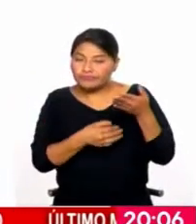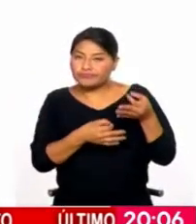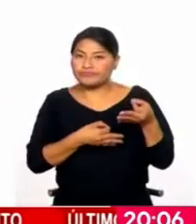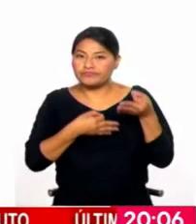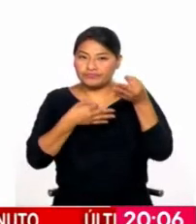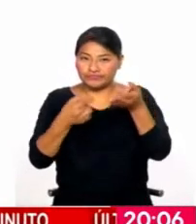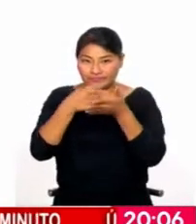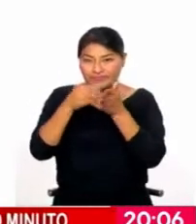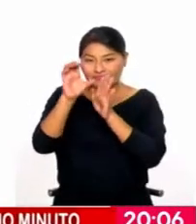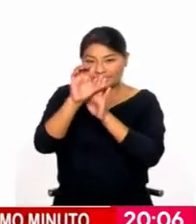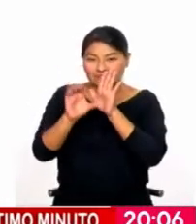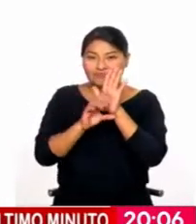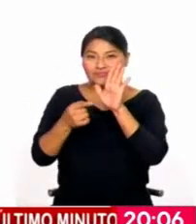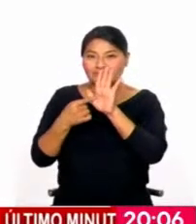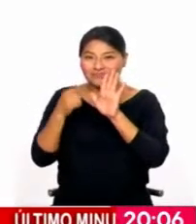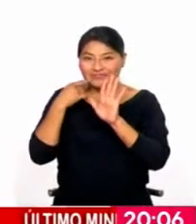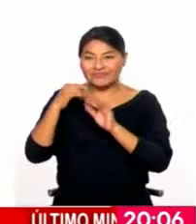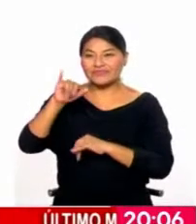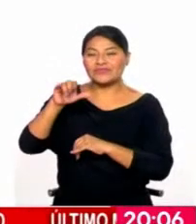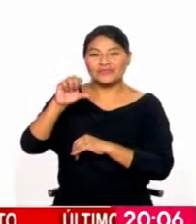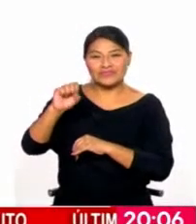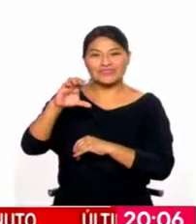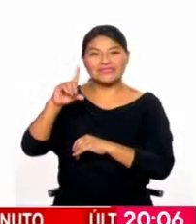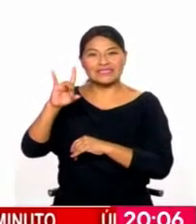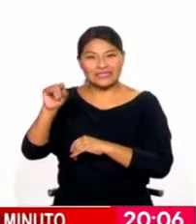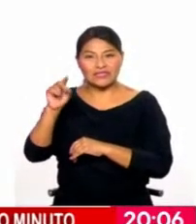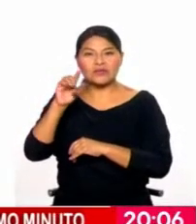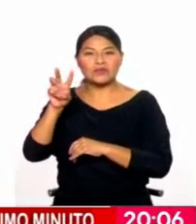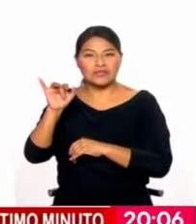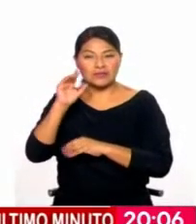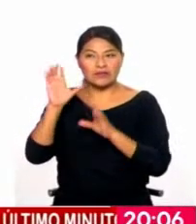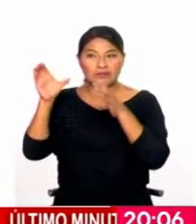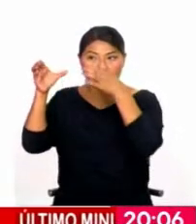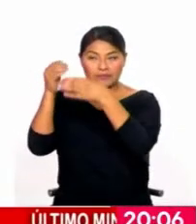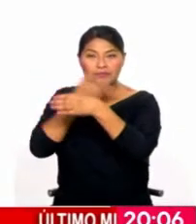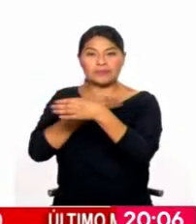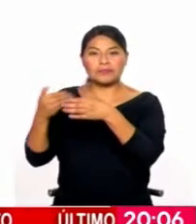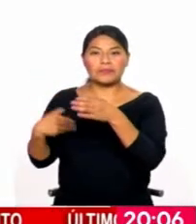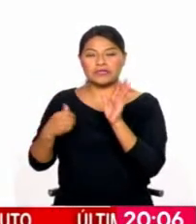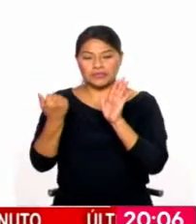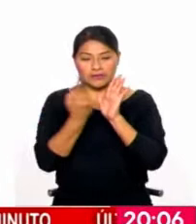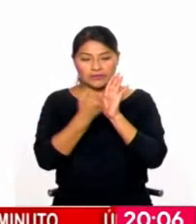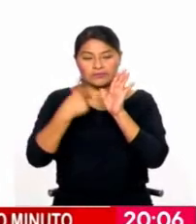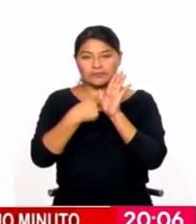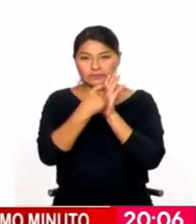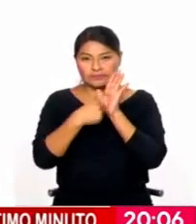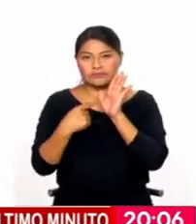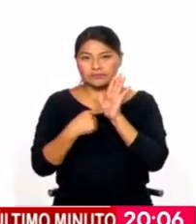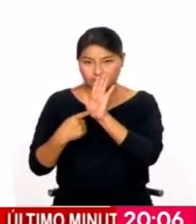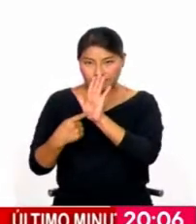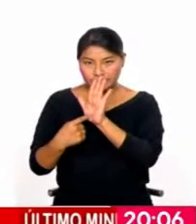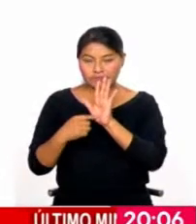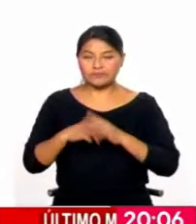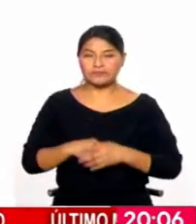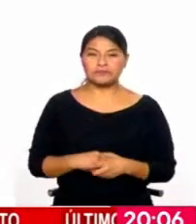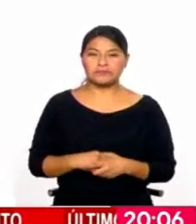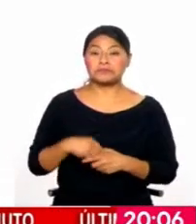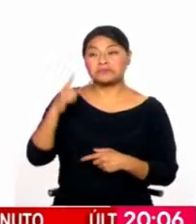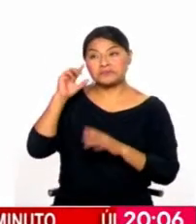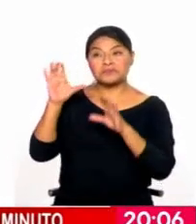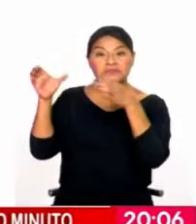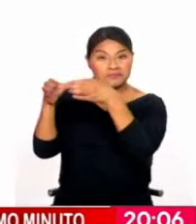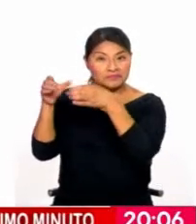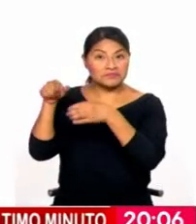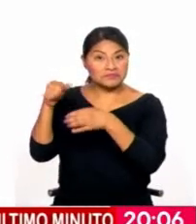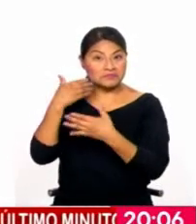acusaciones constitucionales José Daniel William Zapata, presidente del Congreso de la República el Congreso notifica e invita entonces al